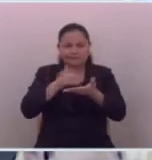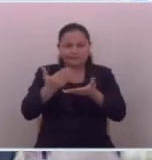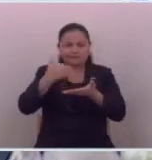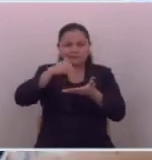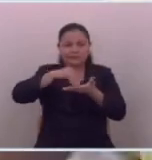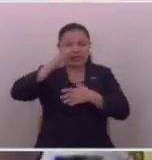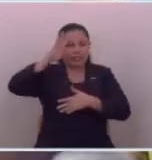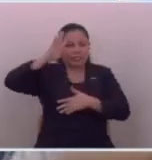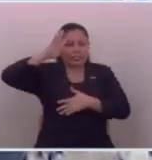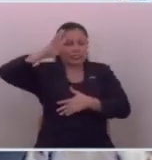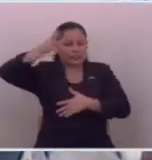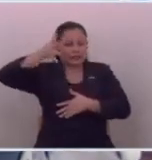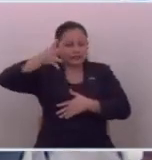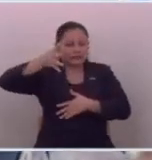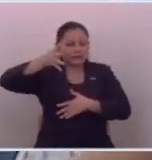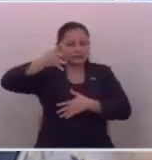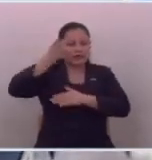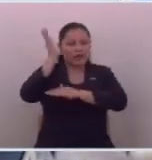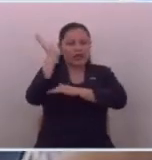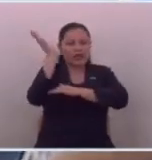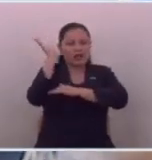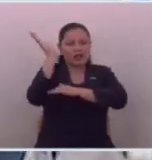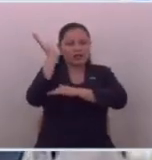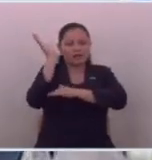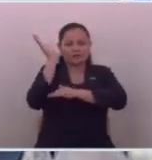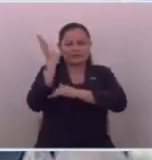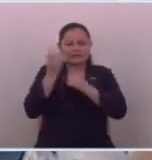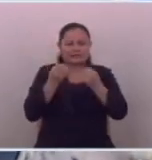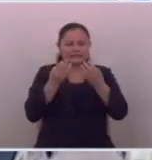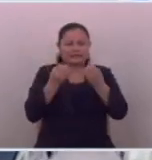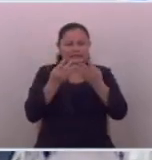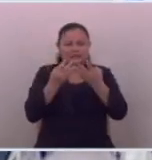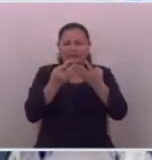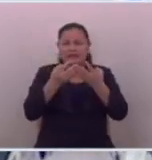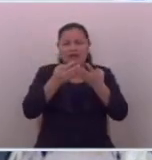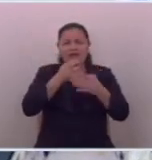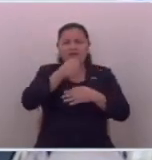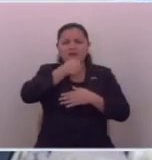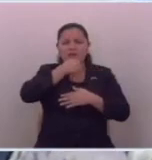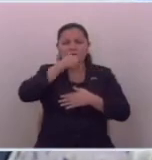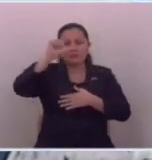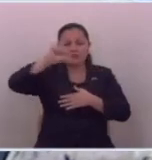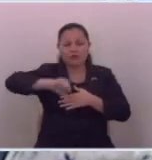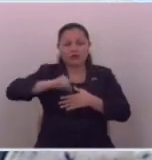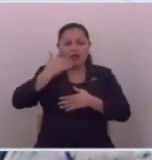mentiras esos discursos siempre cargados de desinformación